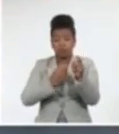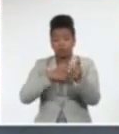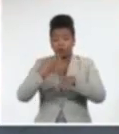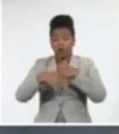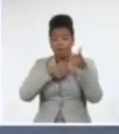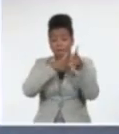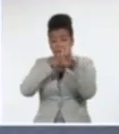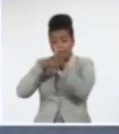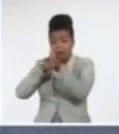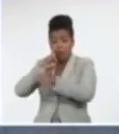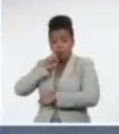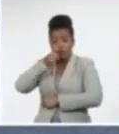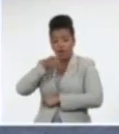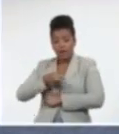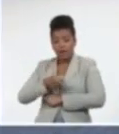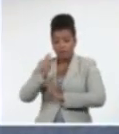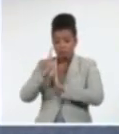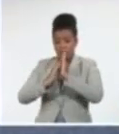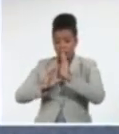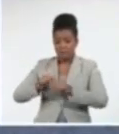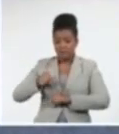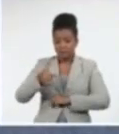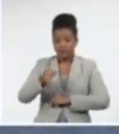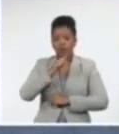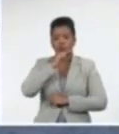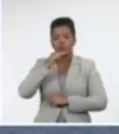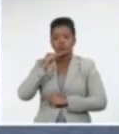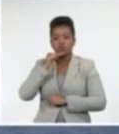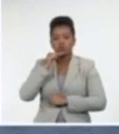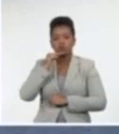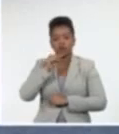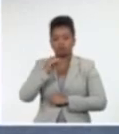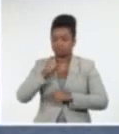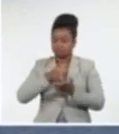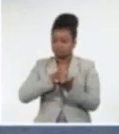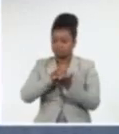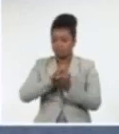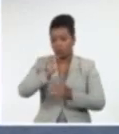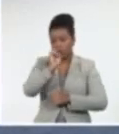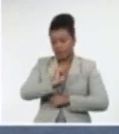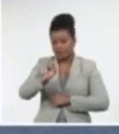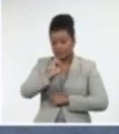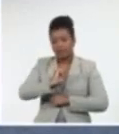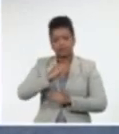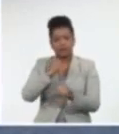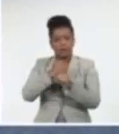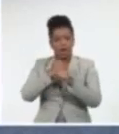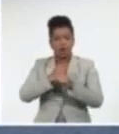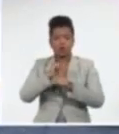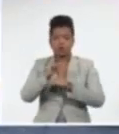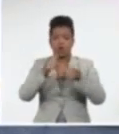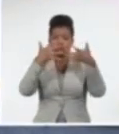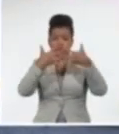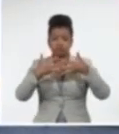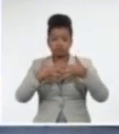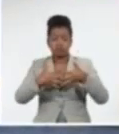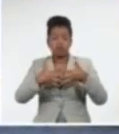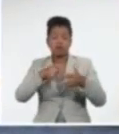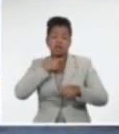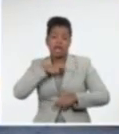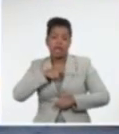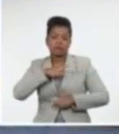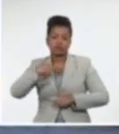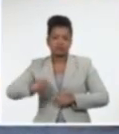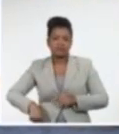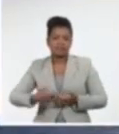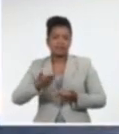En los últimos meses Rusia ha reorientado su éxito y parte de su producción hacia mercados asiáticos como China o